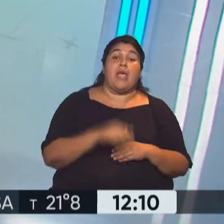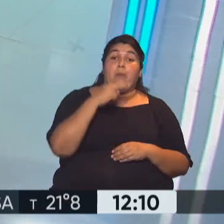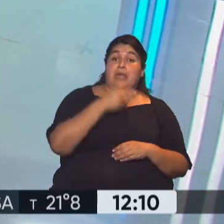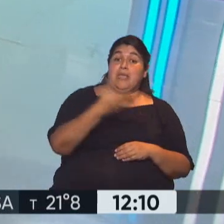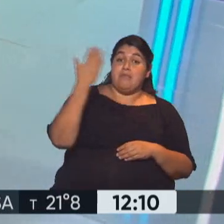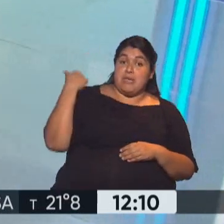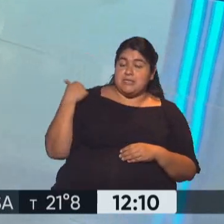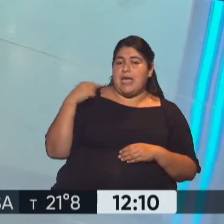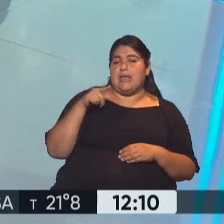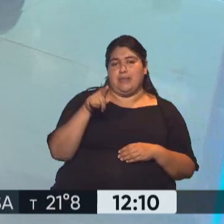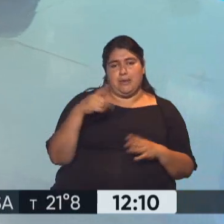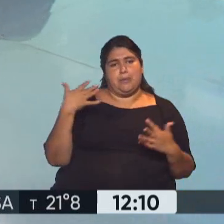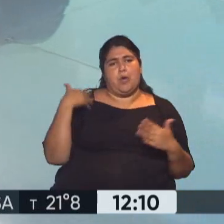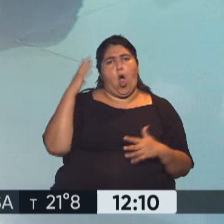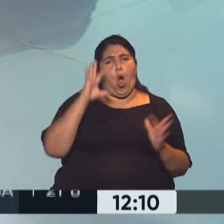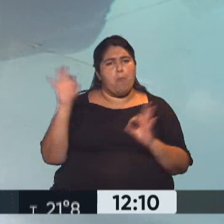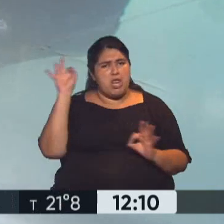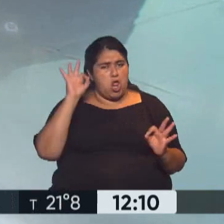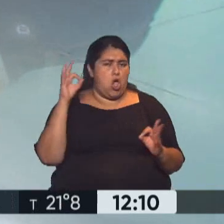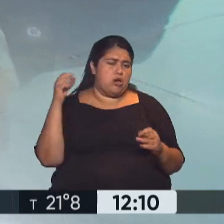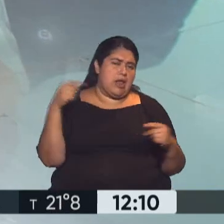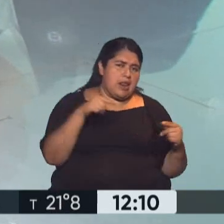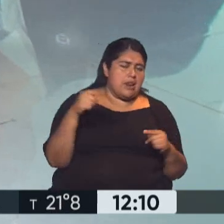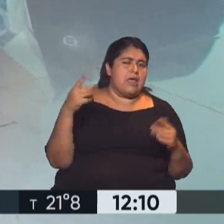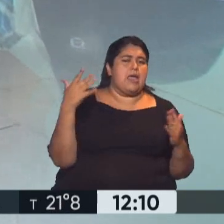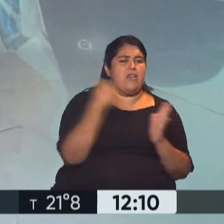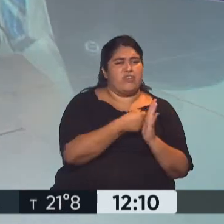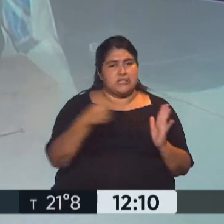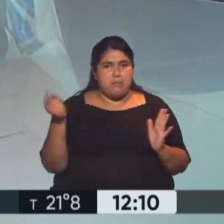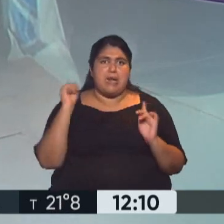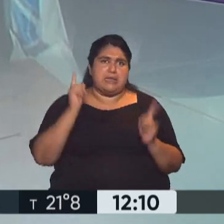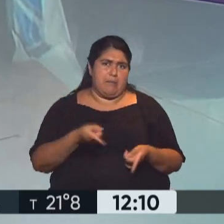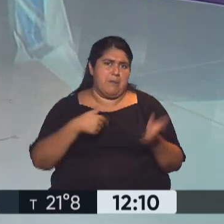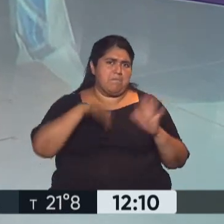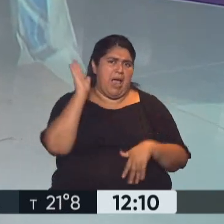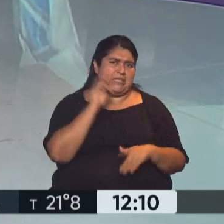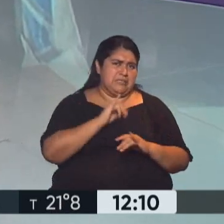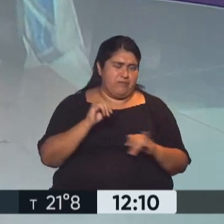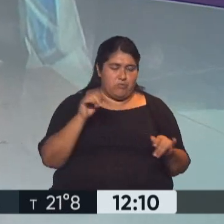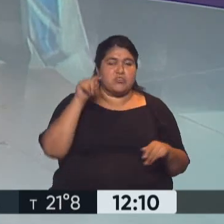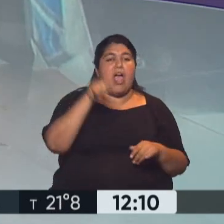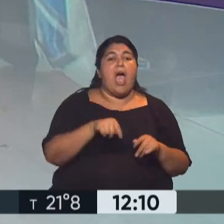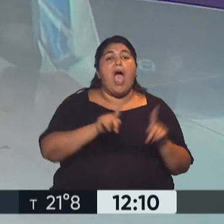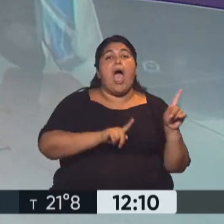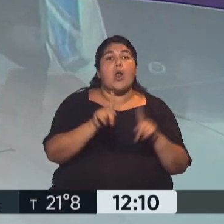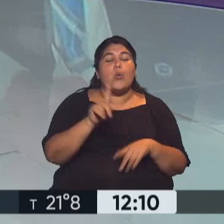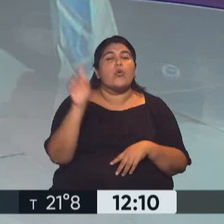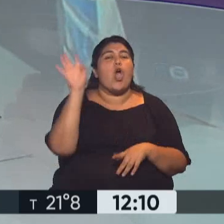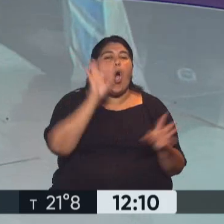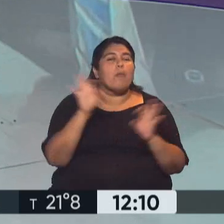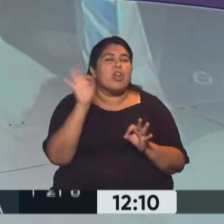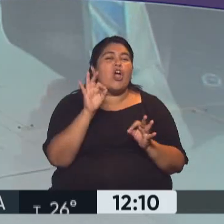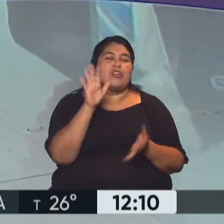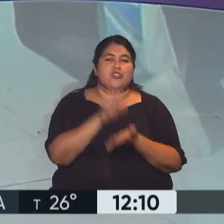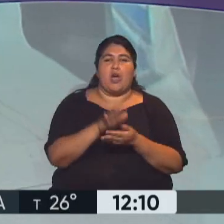pasado, hubo muchas opiniones, sobre todo durante el fin de semana, y habrá más repercusiones. Ahora compartimos algunos de los testimonios a propósito del